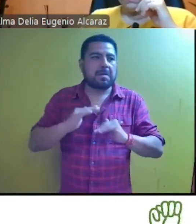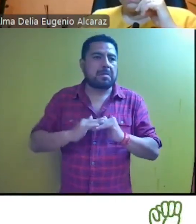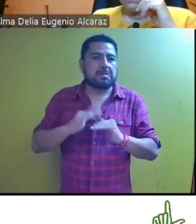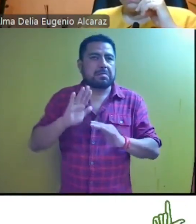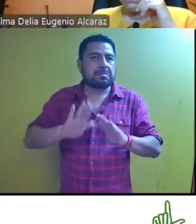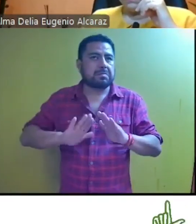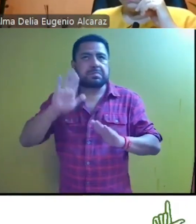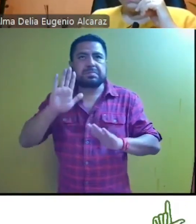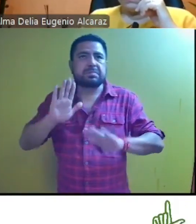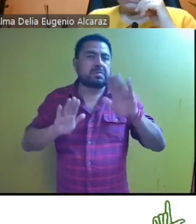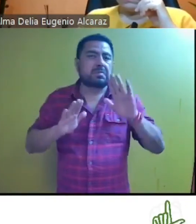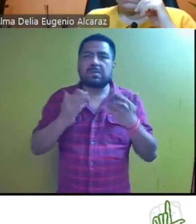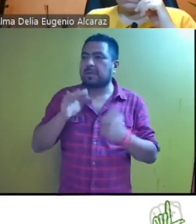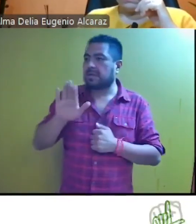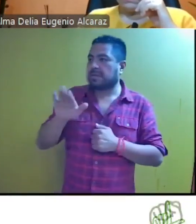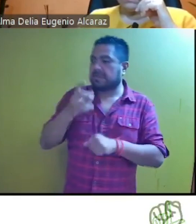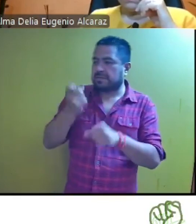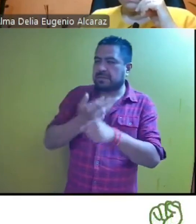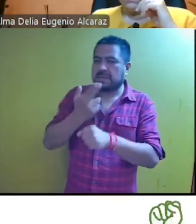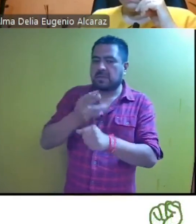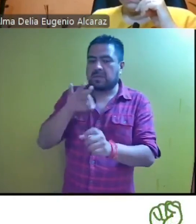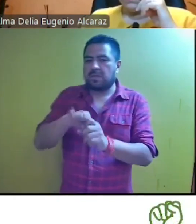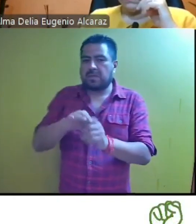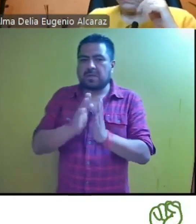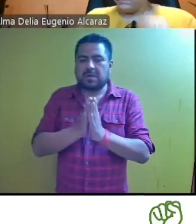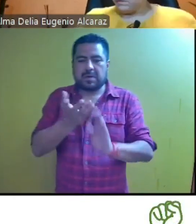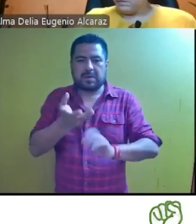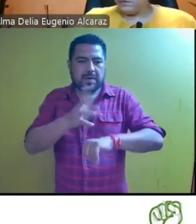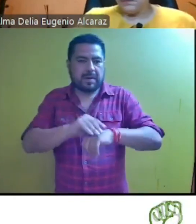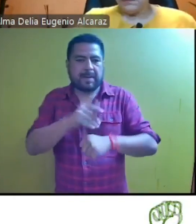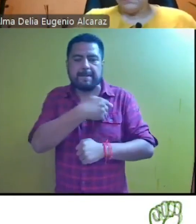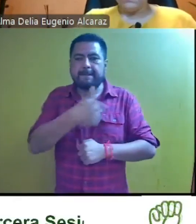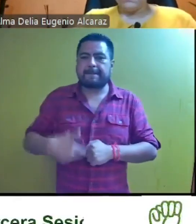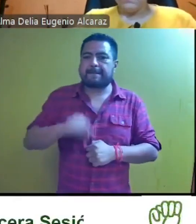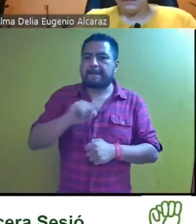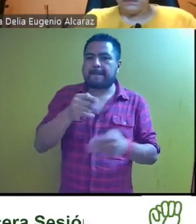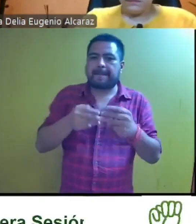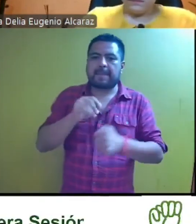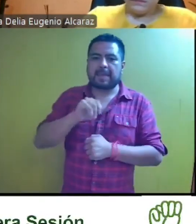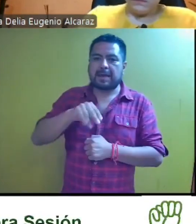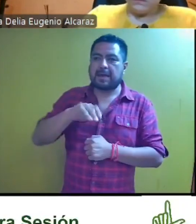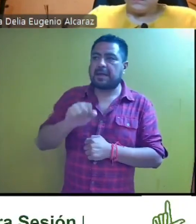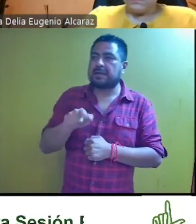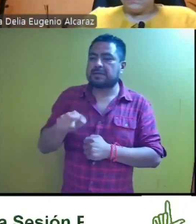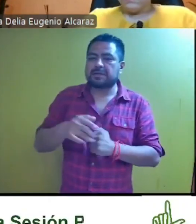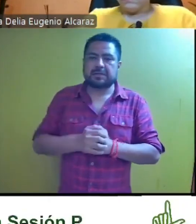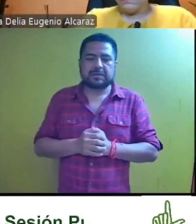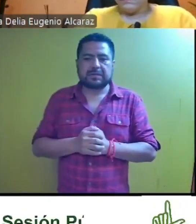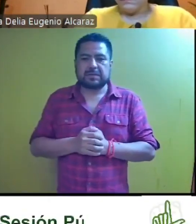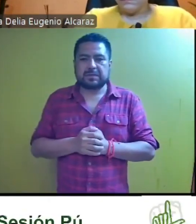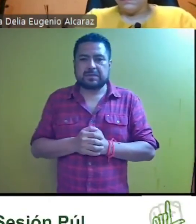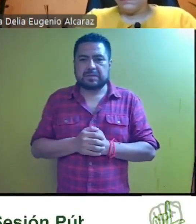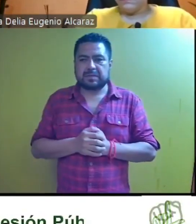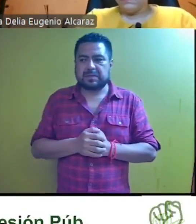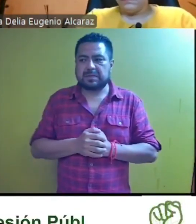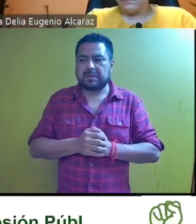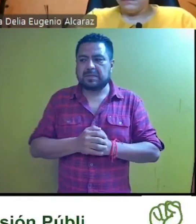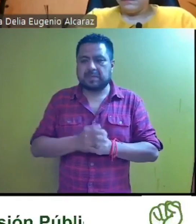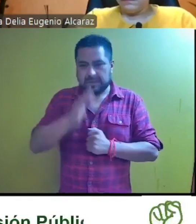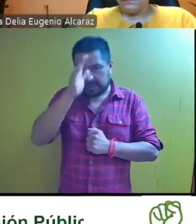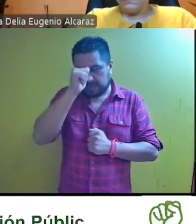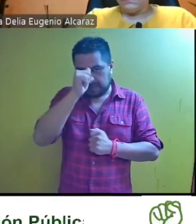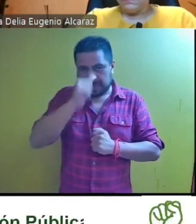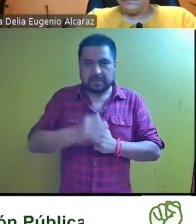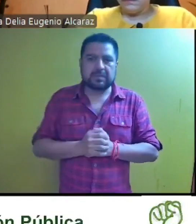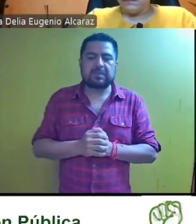comentarios al respecto, secretario, tome la votación, por favor. Nosotros, señor magistrado, presidente, magistrado, José Inés Betancur Salgado. Con el